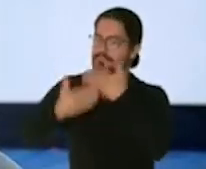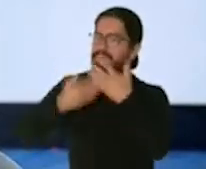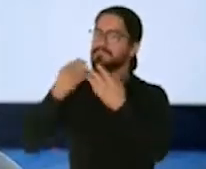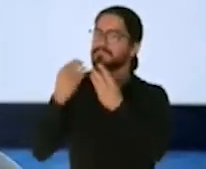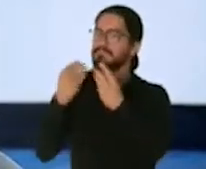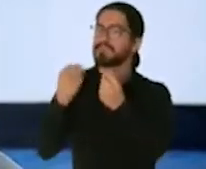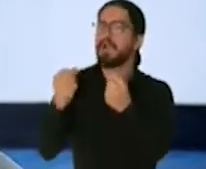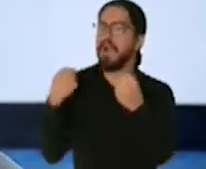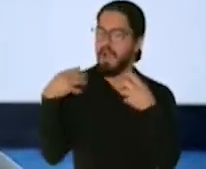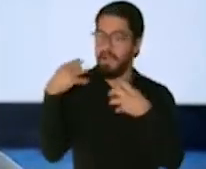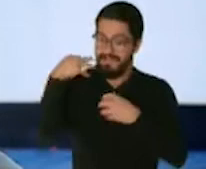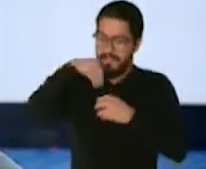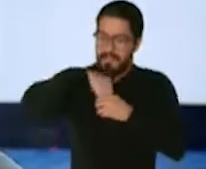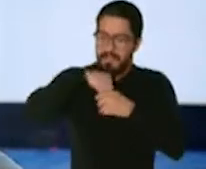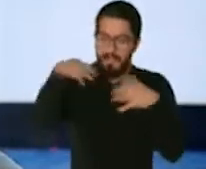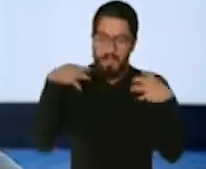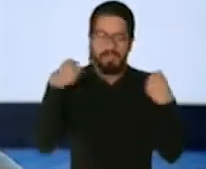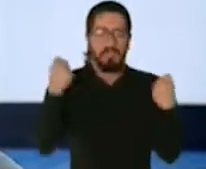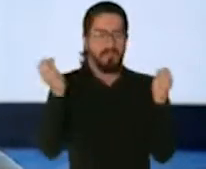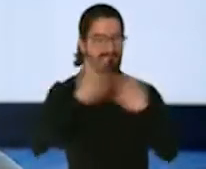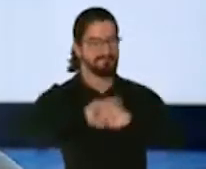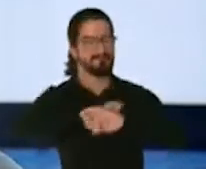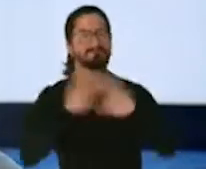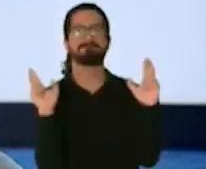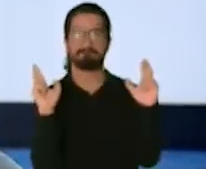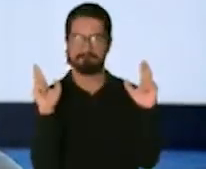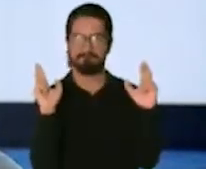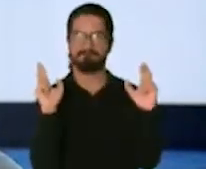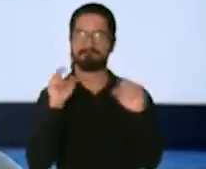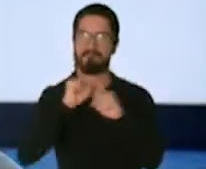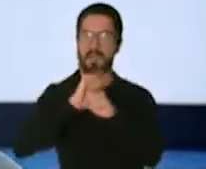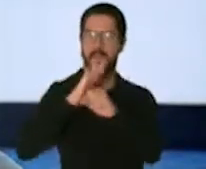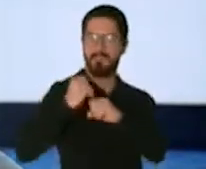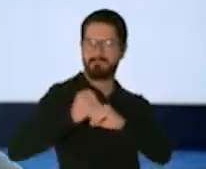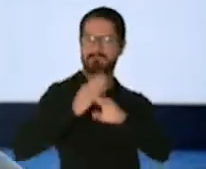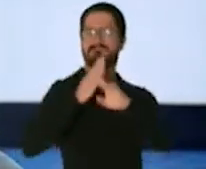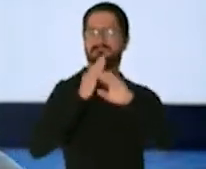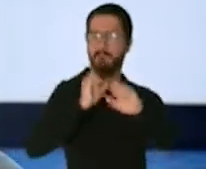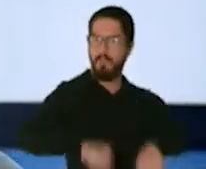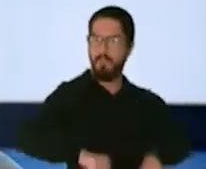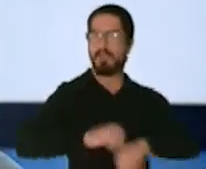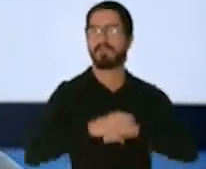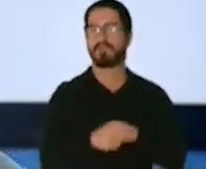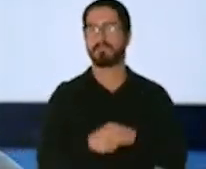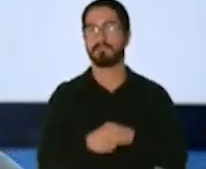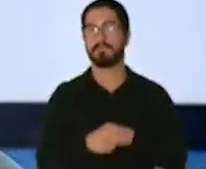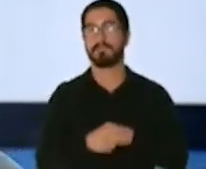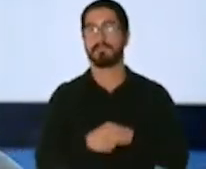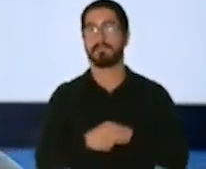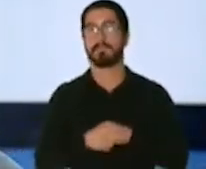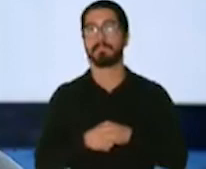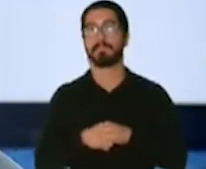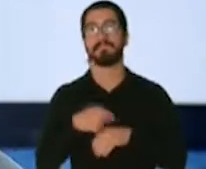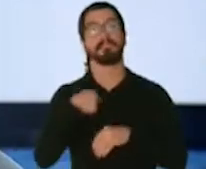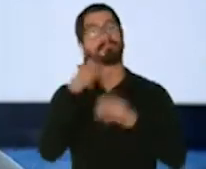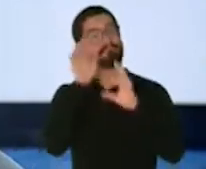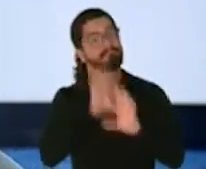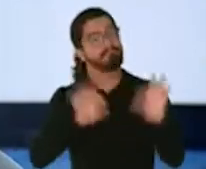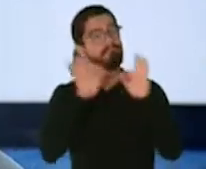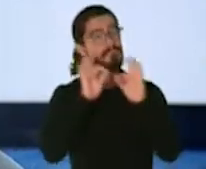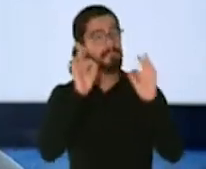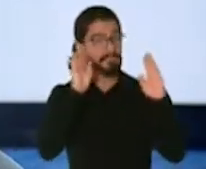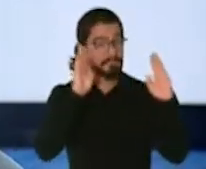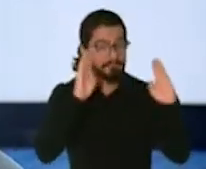O que esto va a tomar su tiempo. Yo, personalmente, le quiero dar atención particular a nuestros niños,